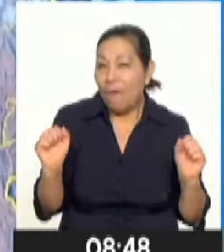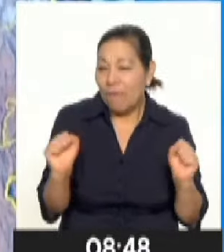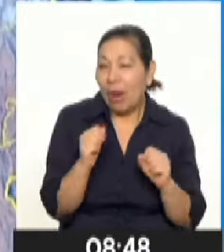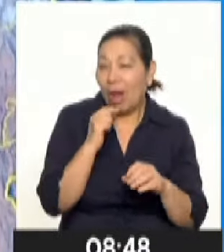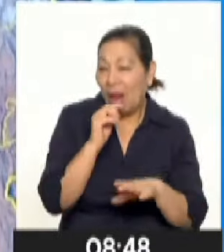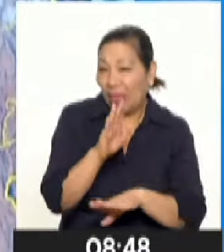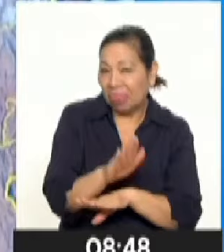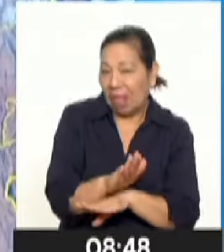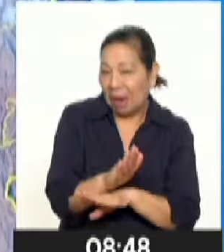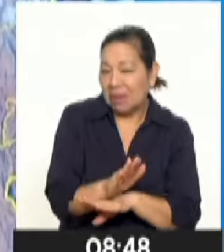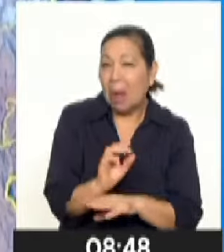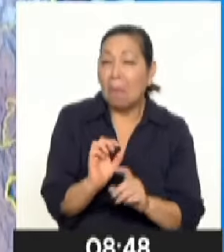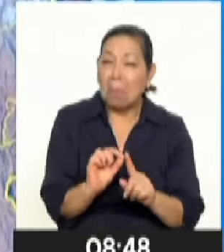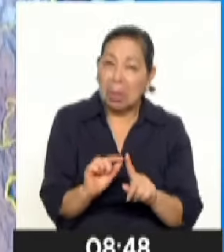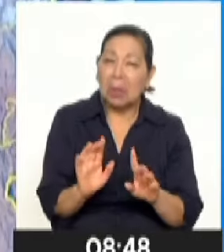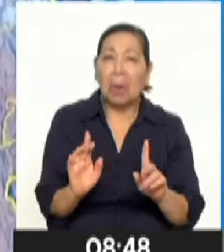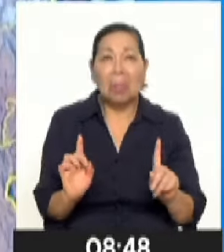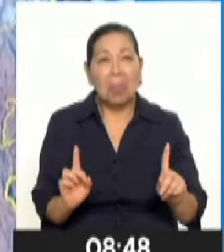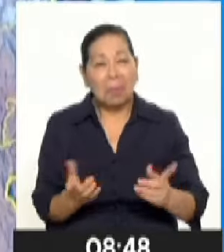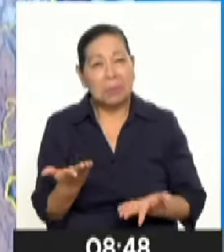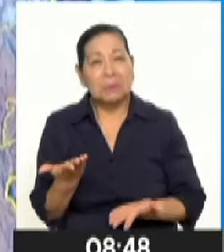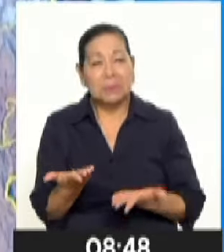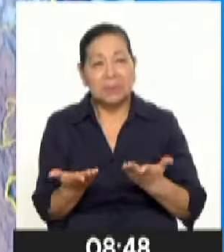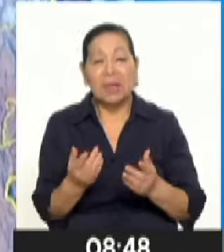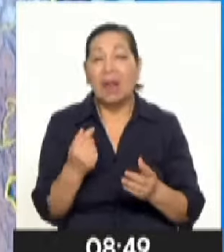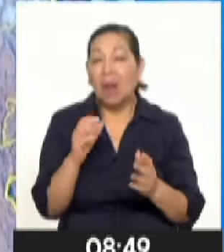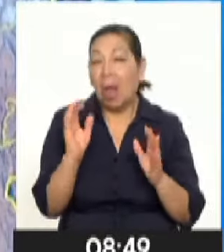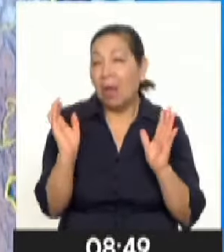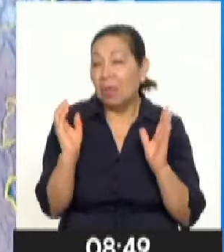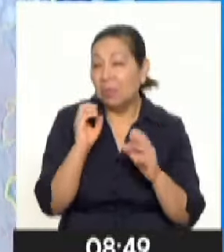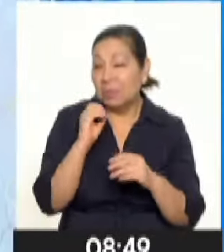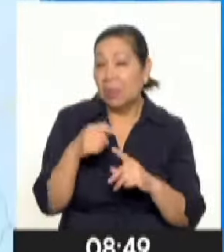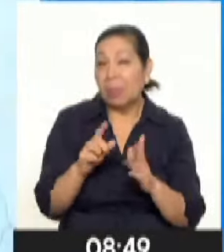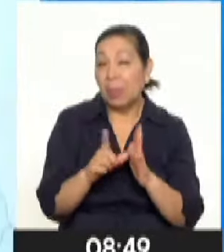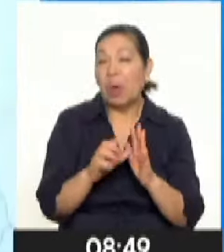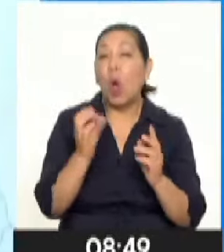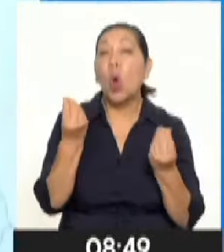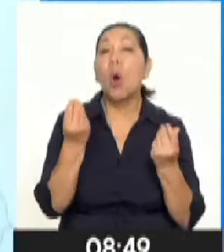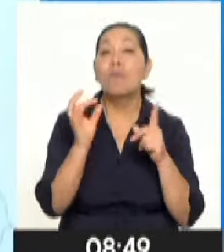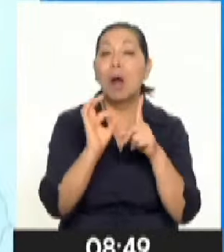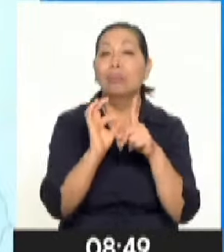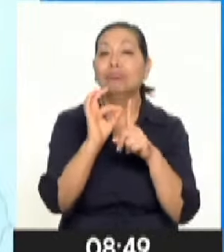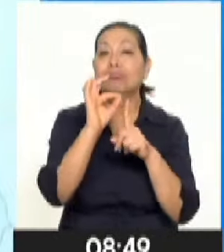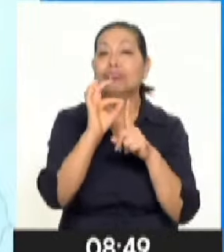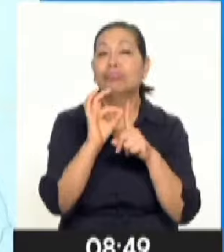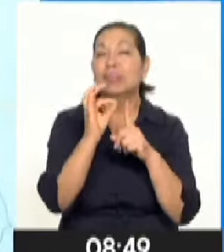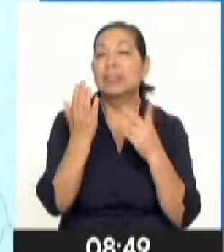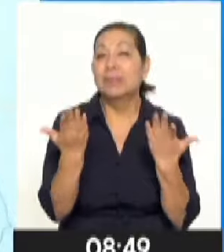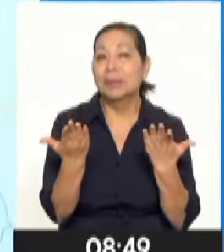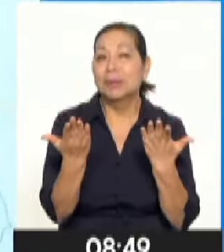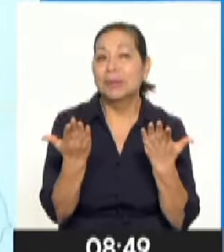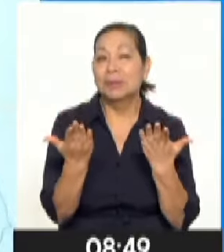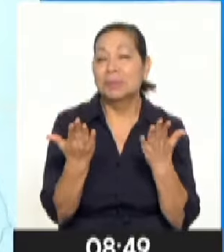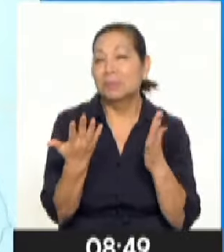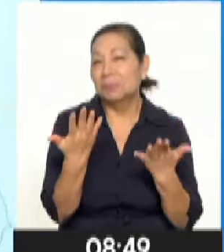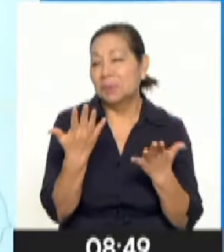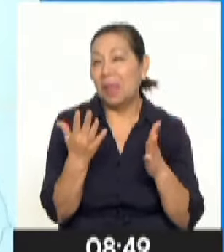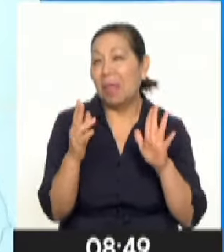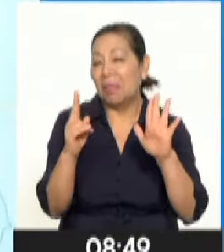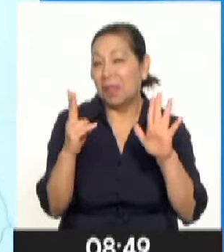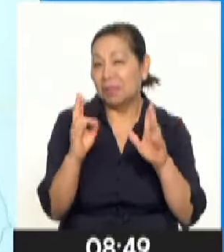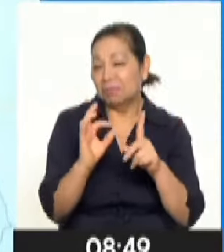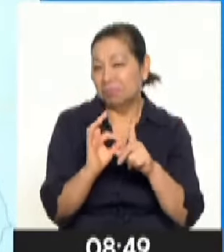de la tarde, pero también cobertura principalmente al atardecer. Vamos a ver las temperaturas. Ellos tenemos que valores alrededor de